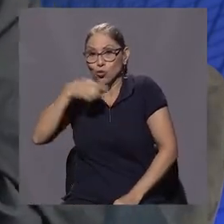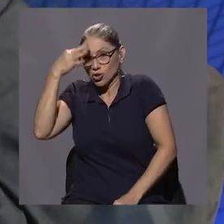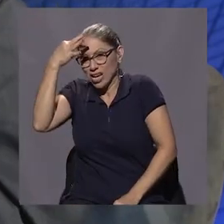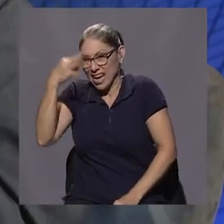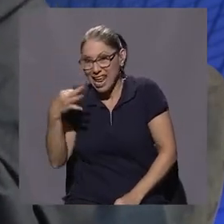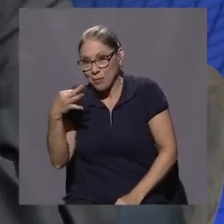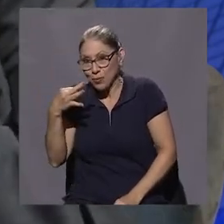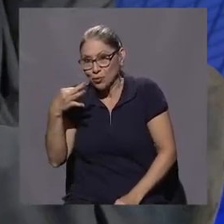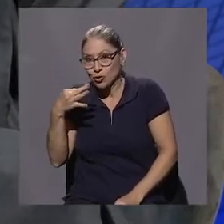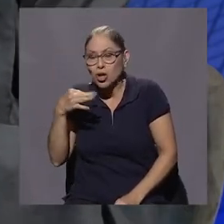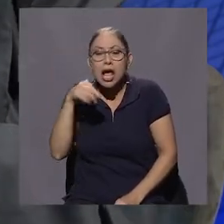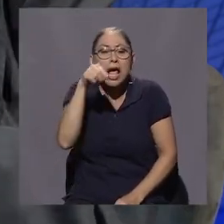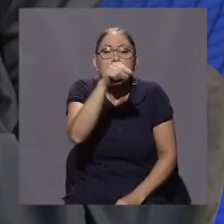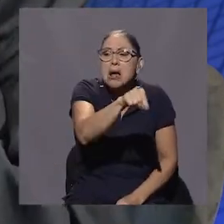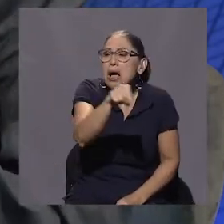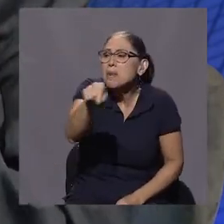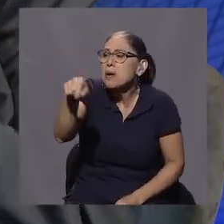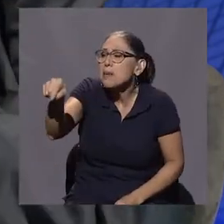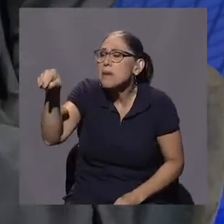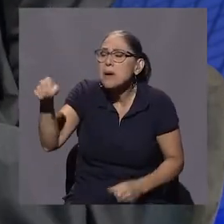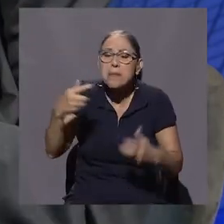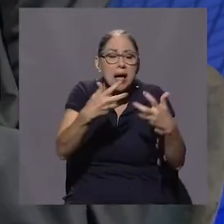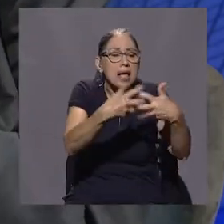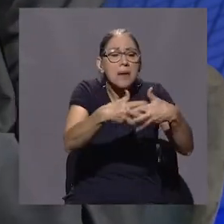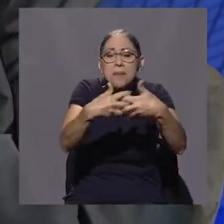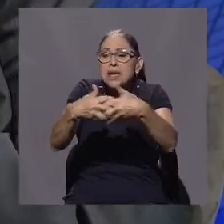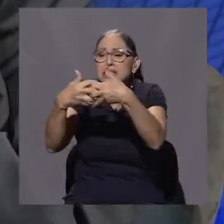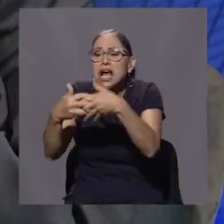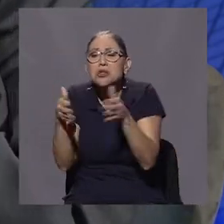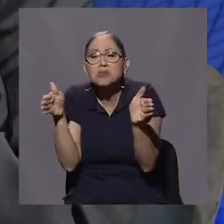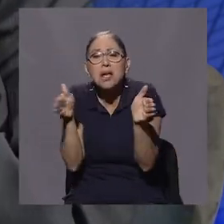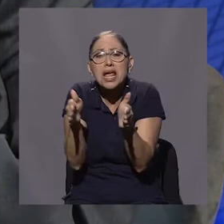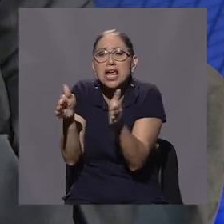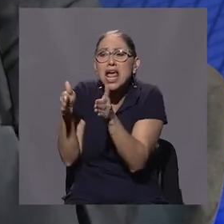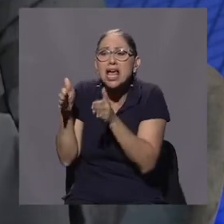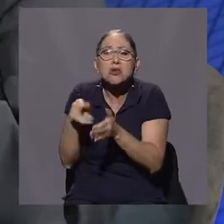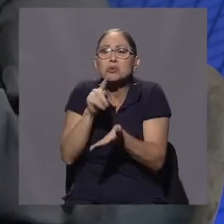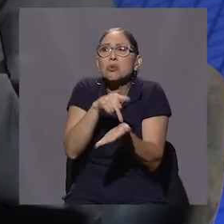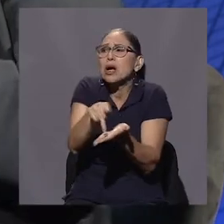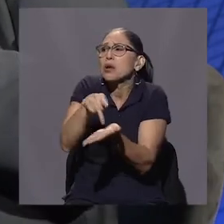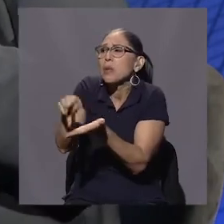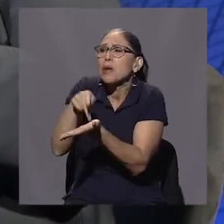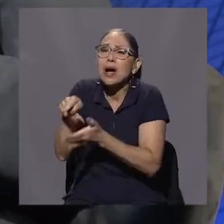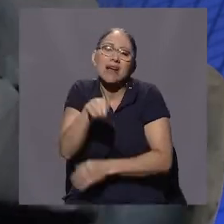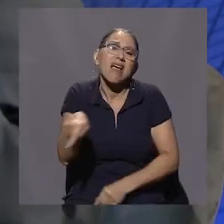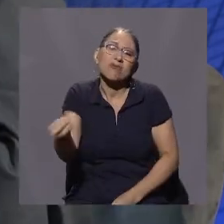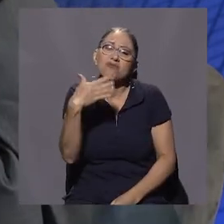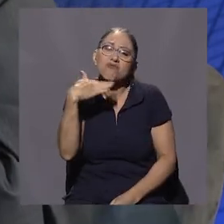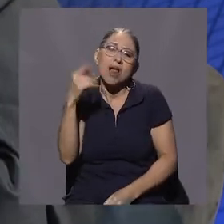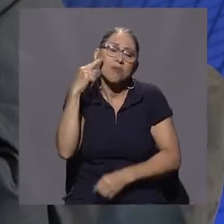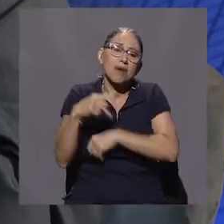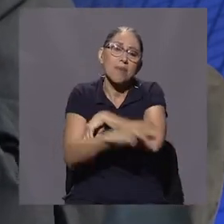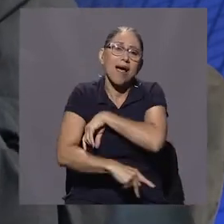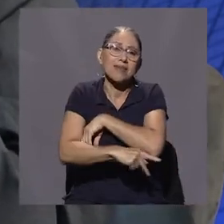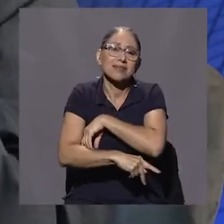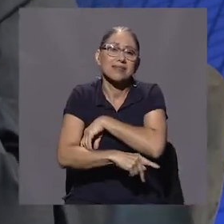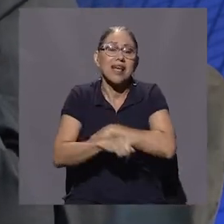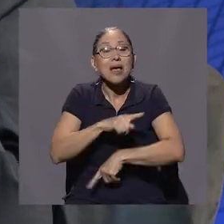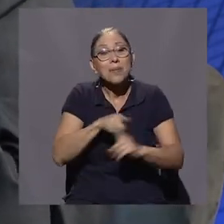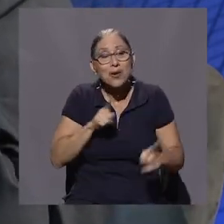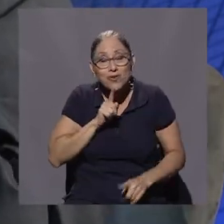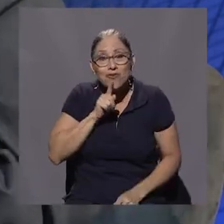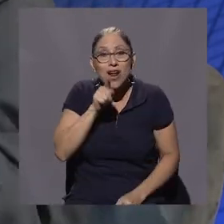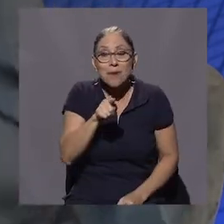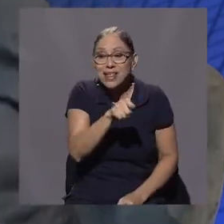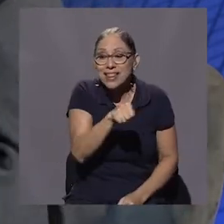que es el menudo lo que está mortificando al país. Y entonces usted ve que toman medidas que es